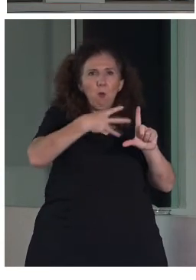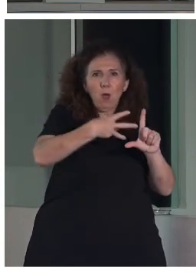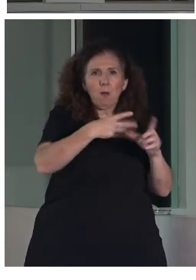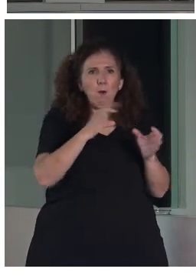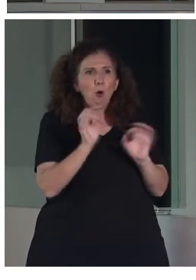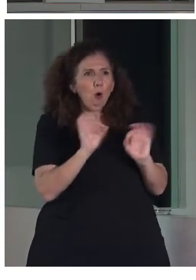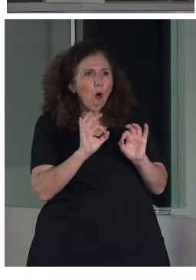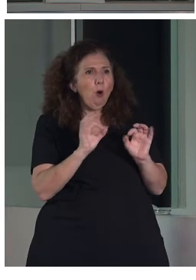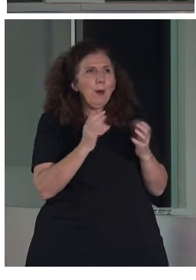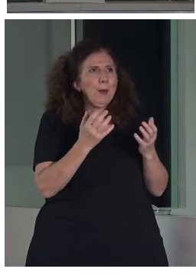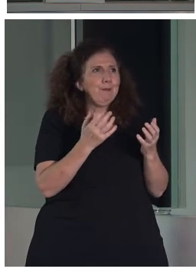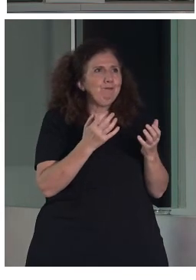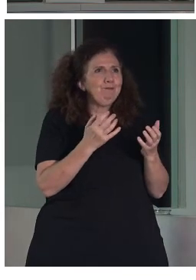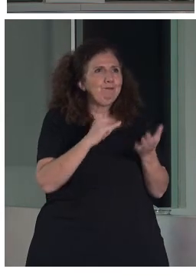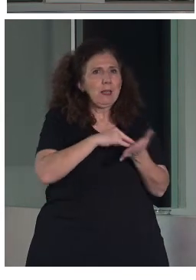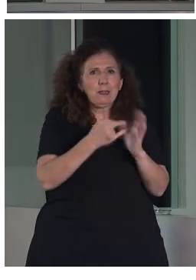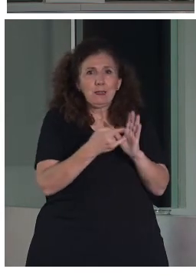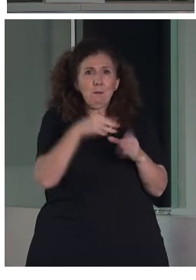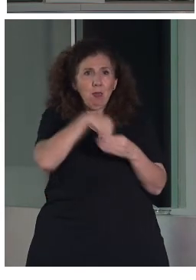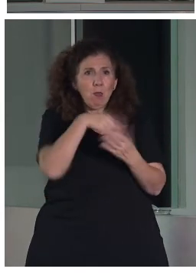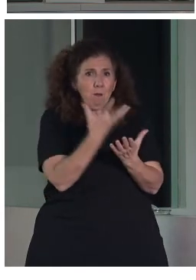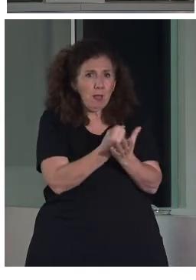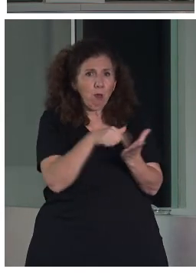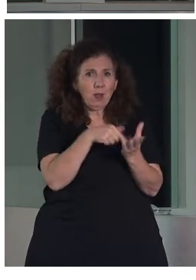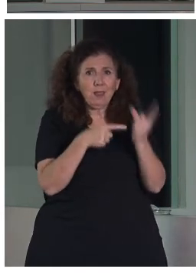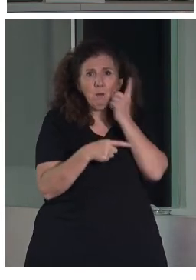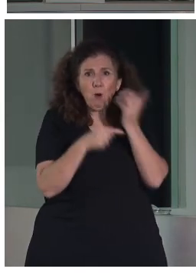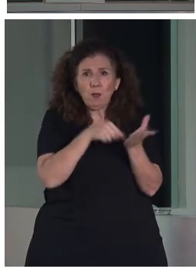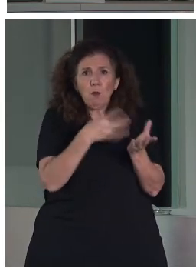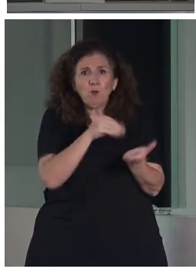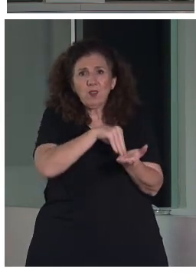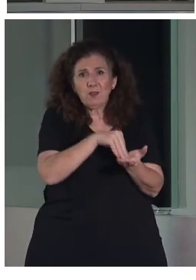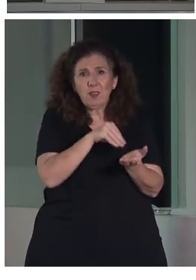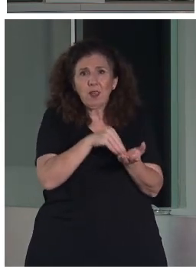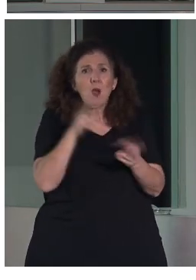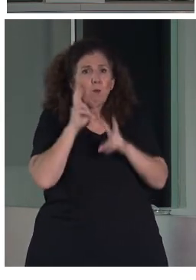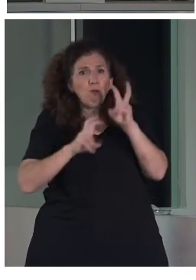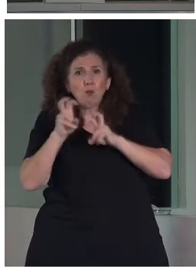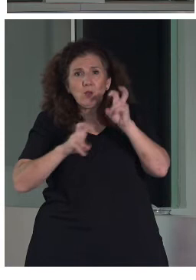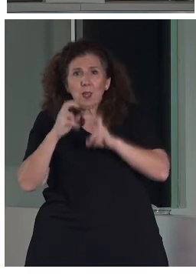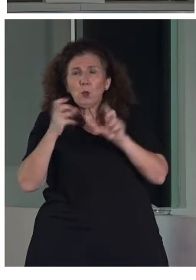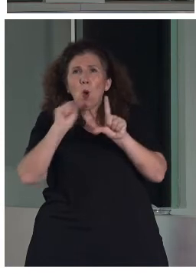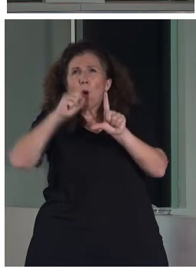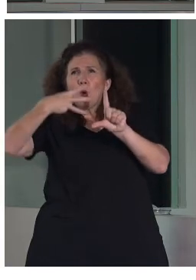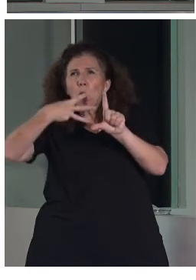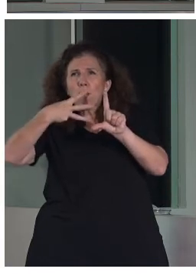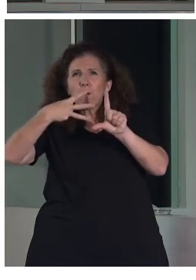que hay muchas dificultades. ¿Cuántas veces no hemos encontrado antes en Google algo que estábamos buscando dentro de una página?